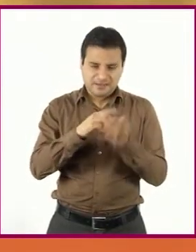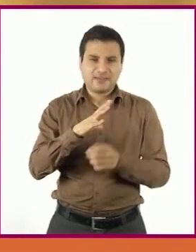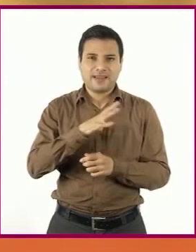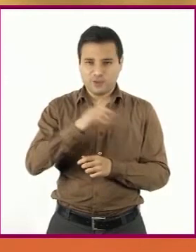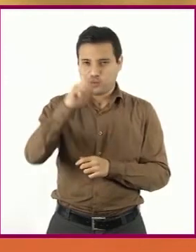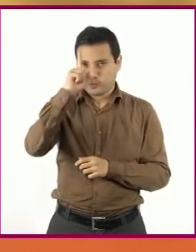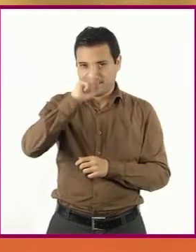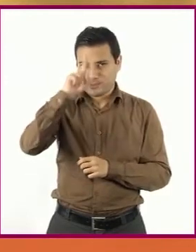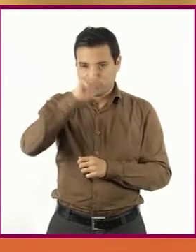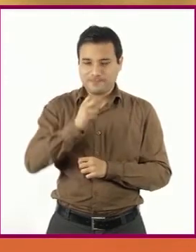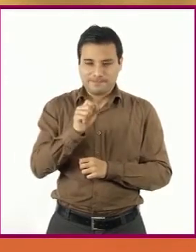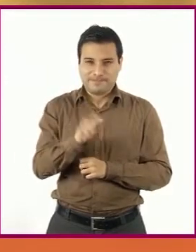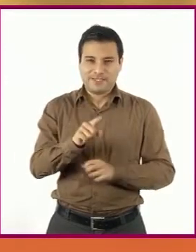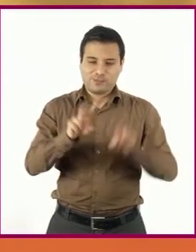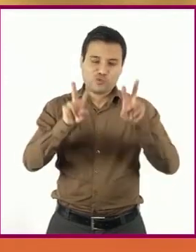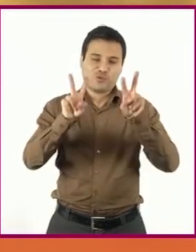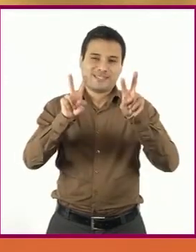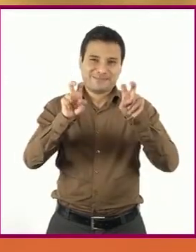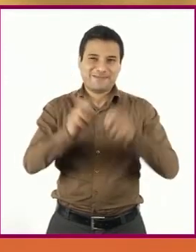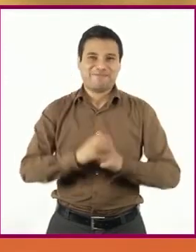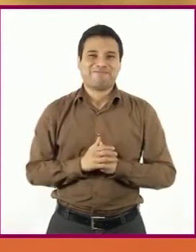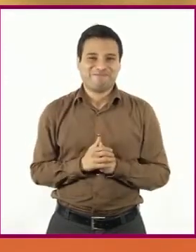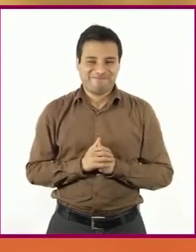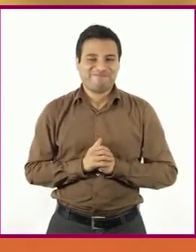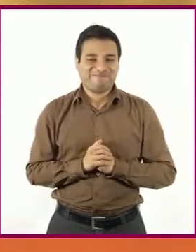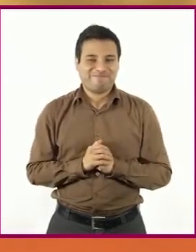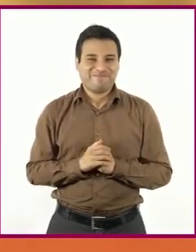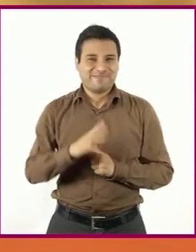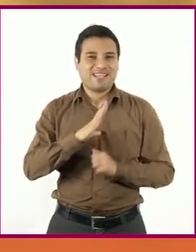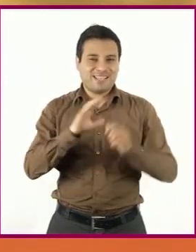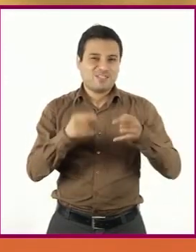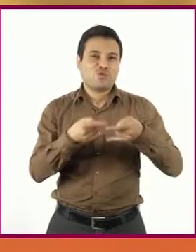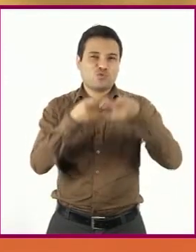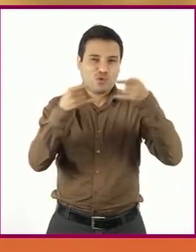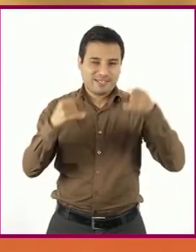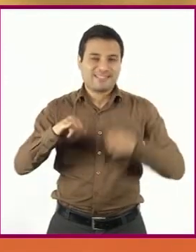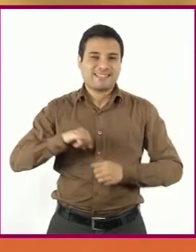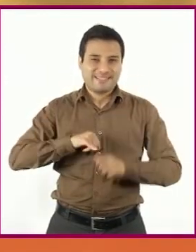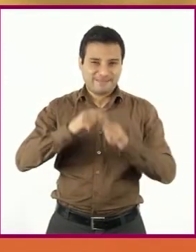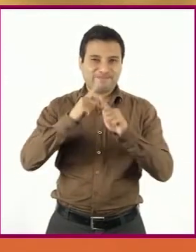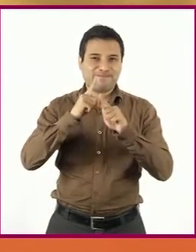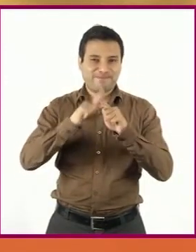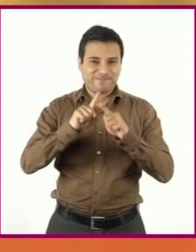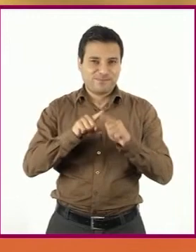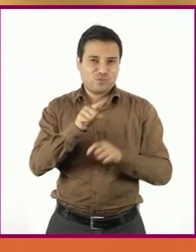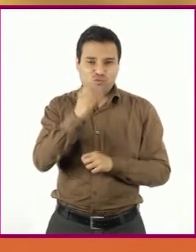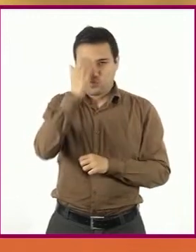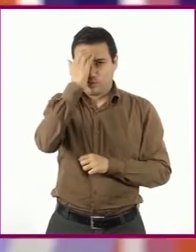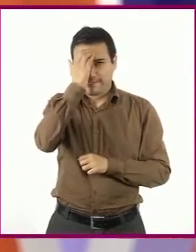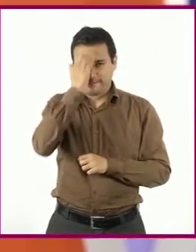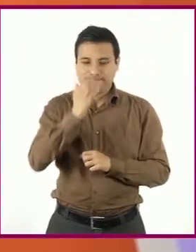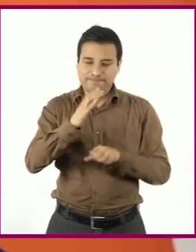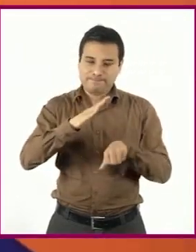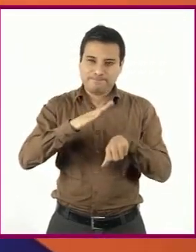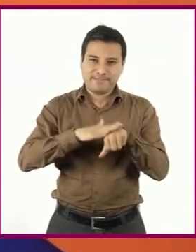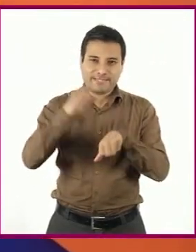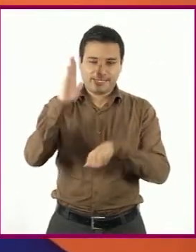aprendizaje y autobiografías interesantes para conocer más sobre distintos personajes.